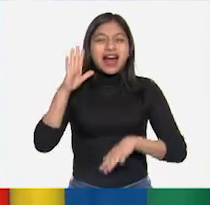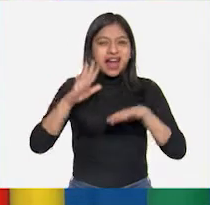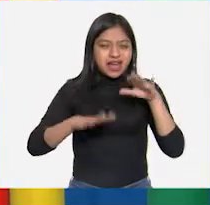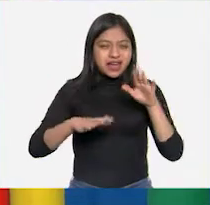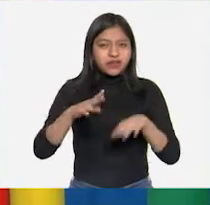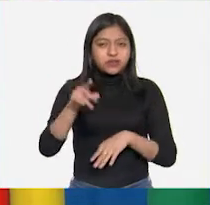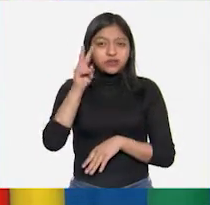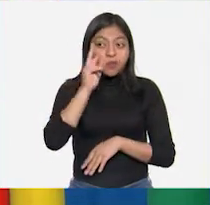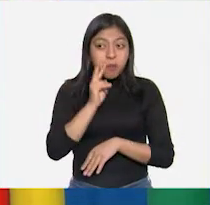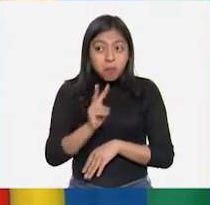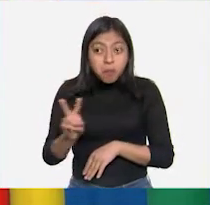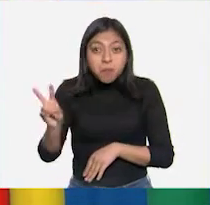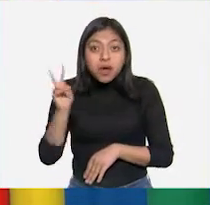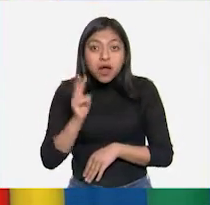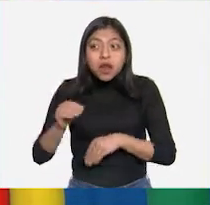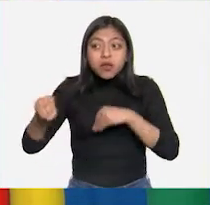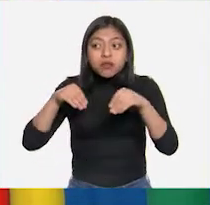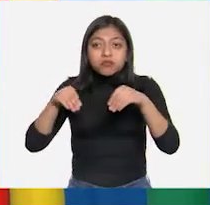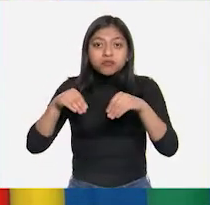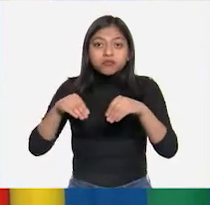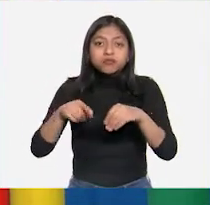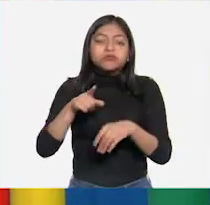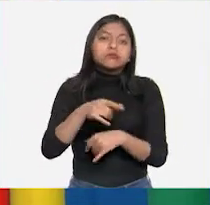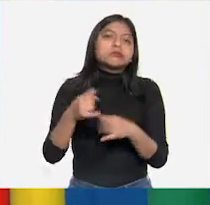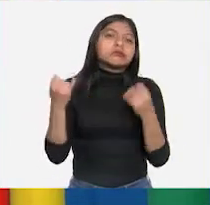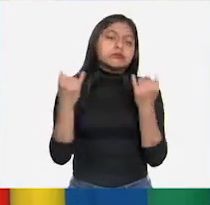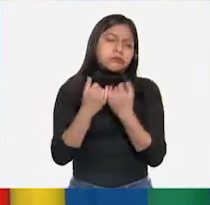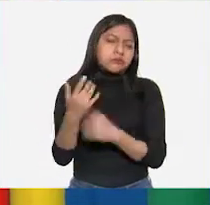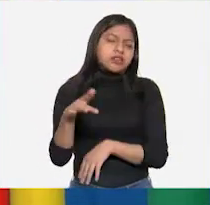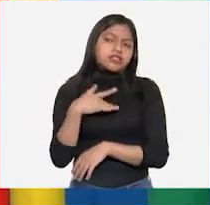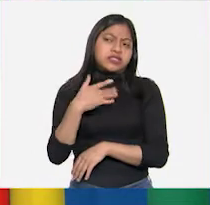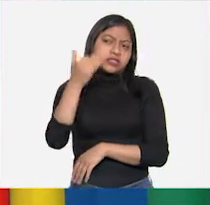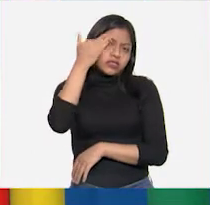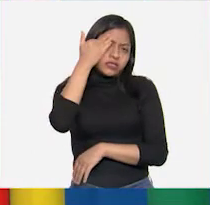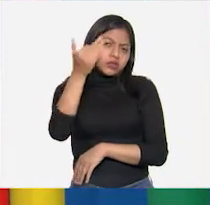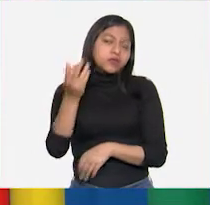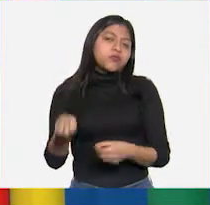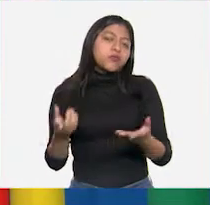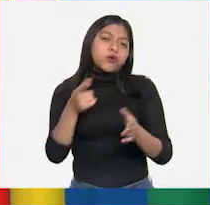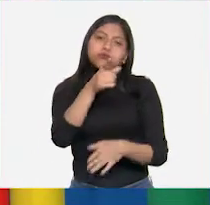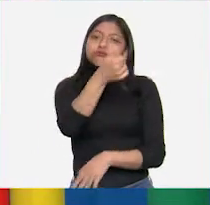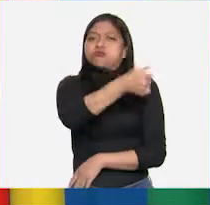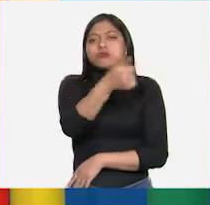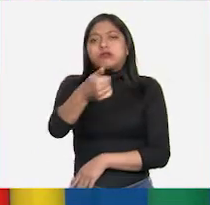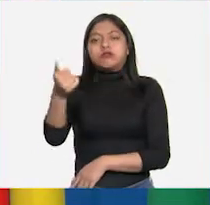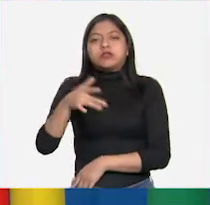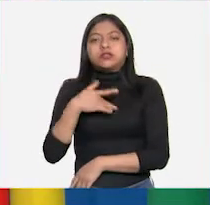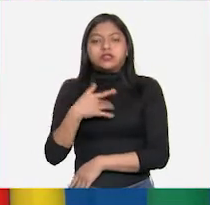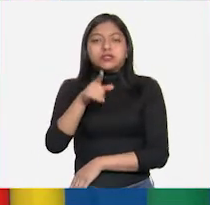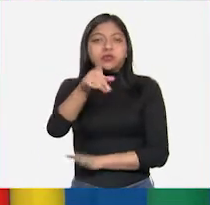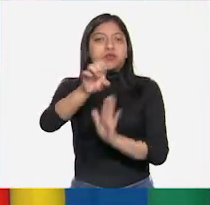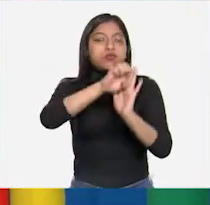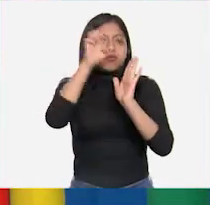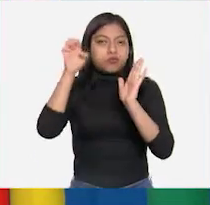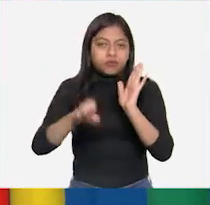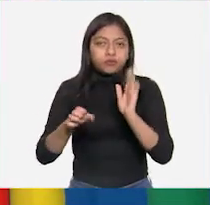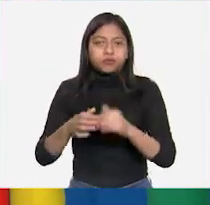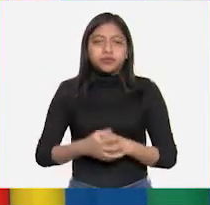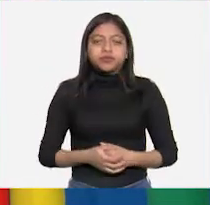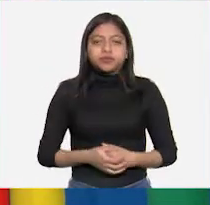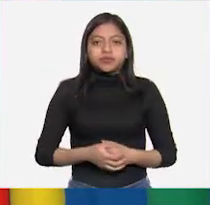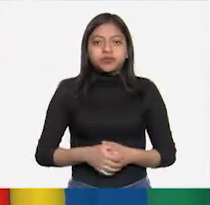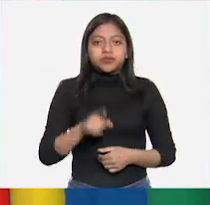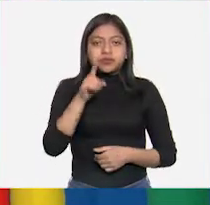percibir el movimiento también depende de nuestra perspectiva. Y es decir, desde donde nos ubicamos y de